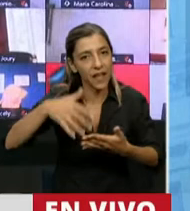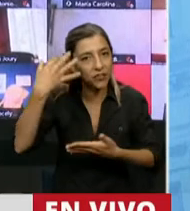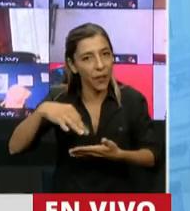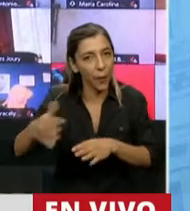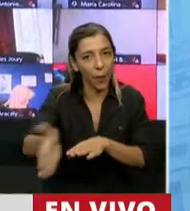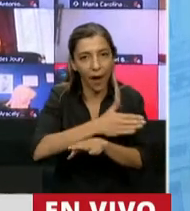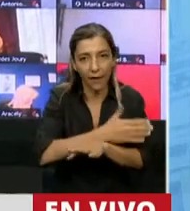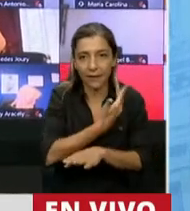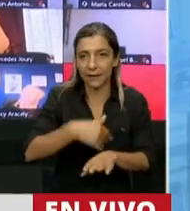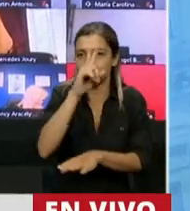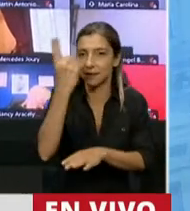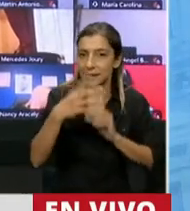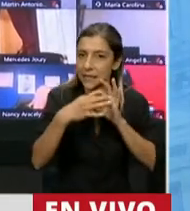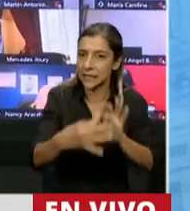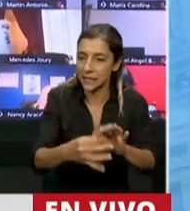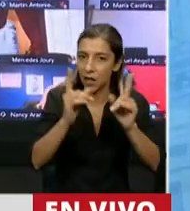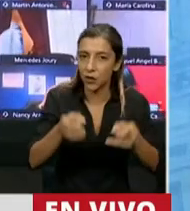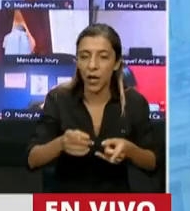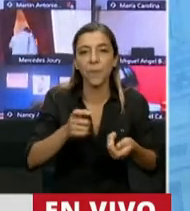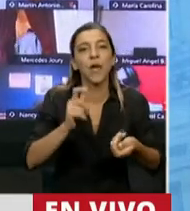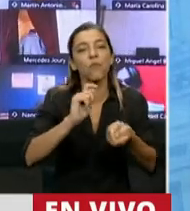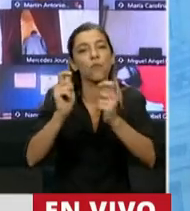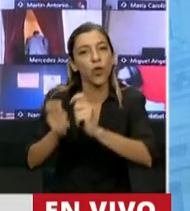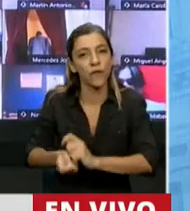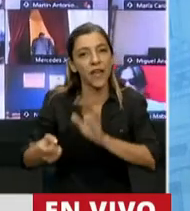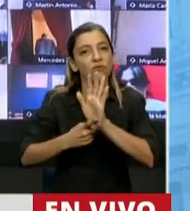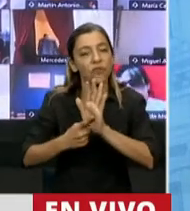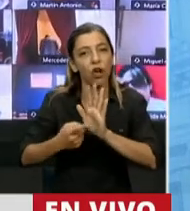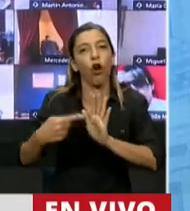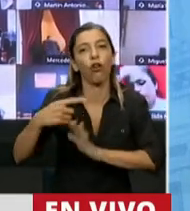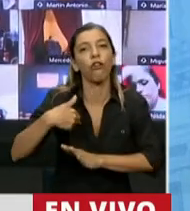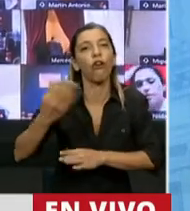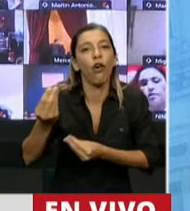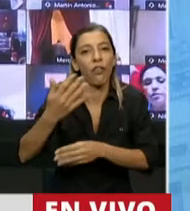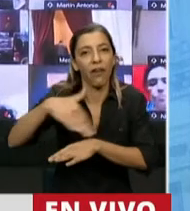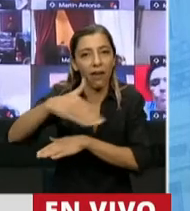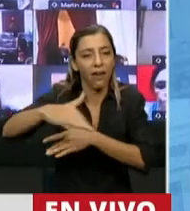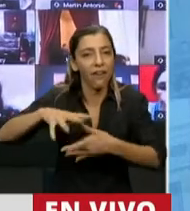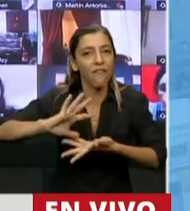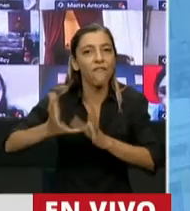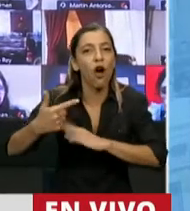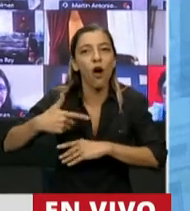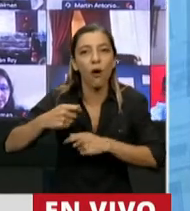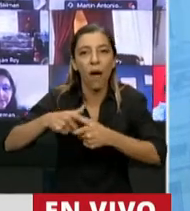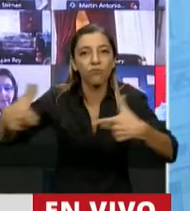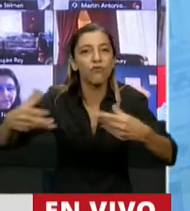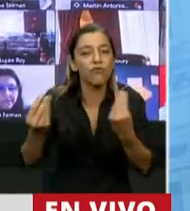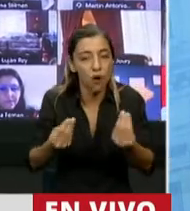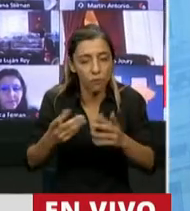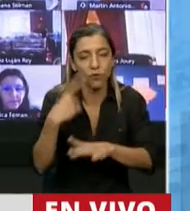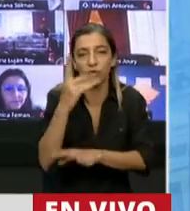parte del Estado, modificar códigos urbanísticos y de construcción y otros temas que quizá no sean los más populares para ganar elecciones,